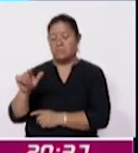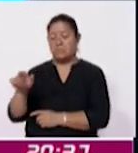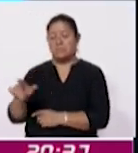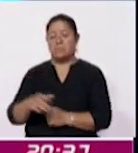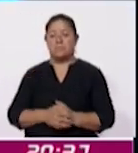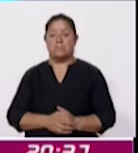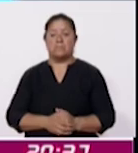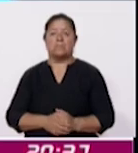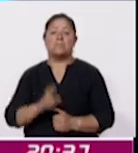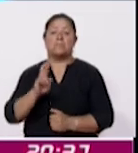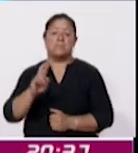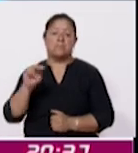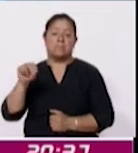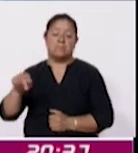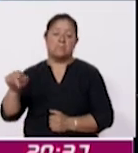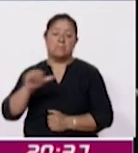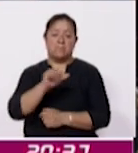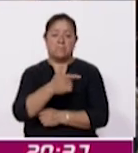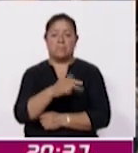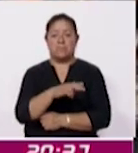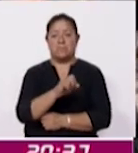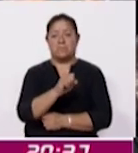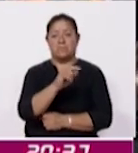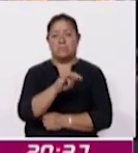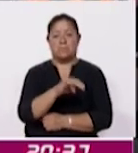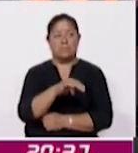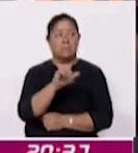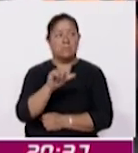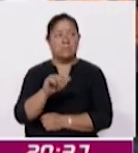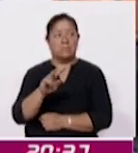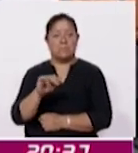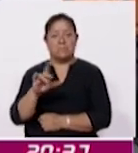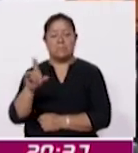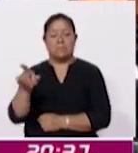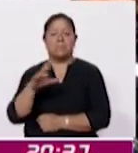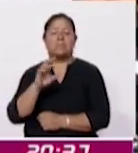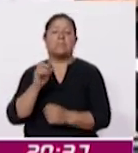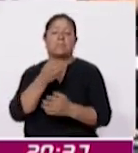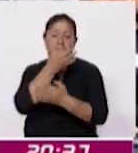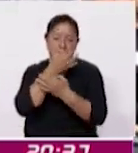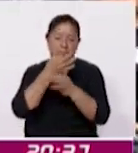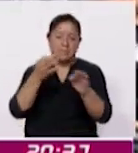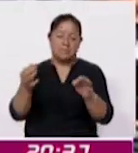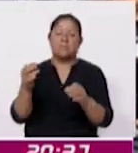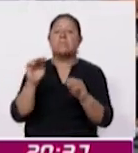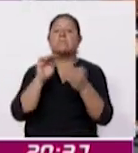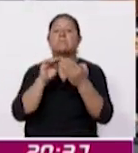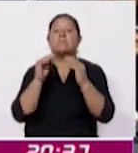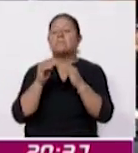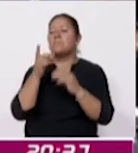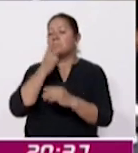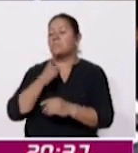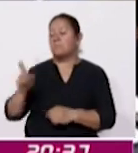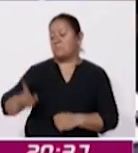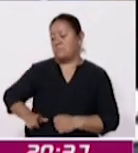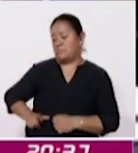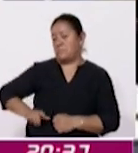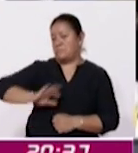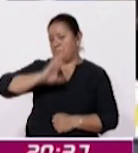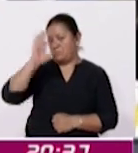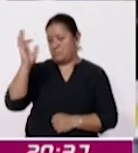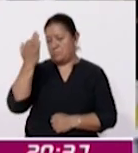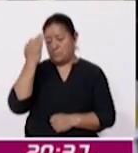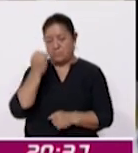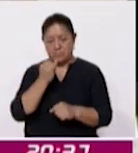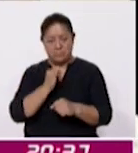Naturales Agustín Ávila Romero al exponer los motivos del taller resaltó que el interés del gobierno federal de cumplir con los